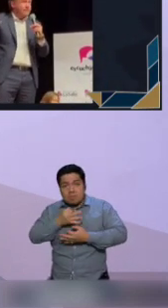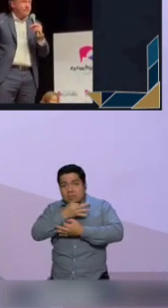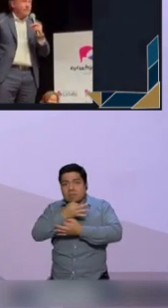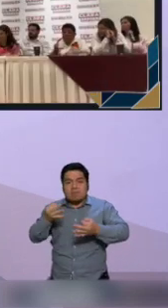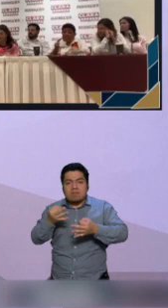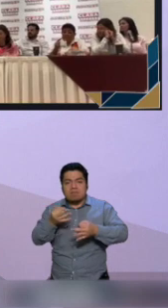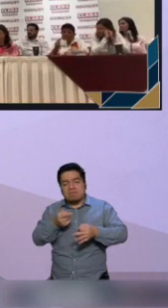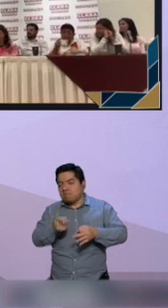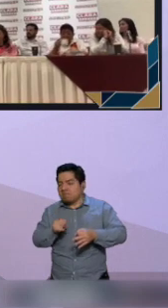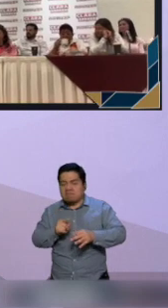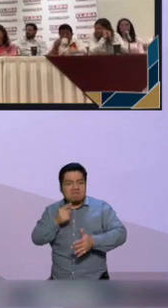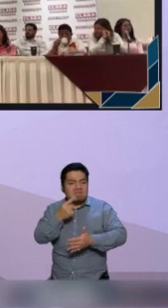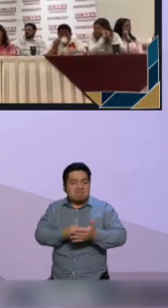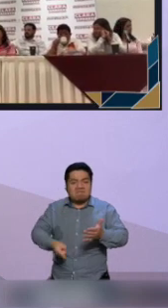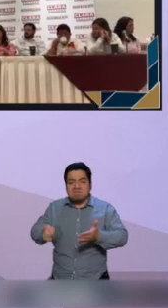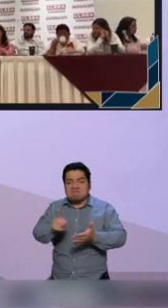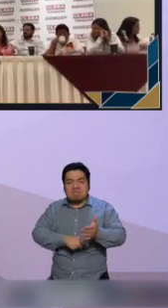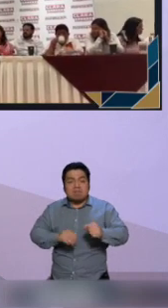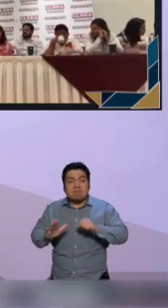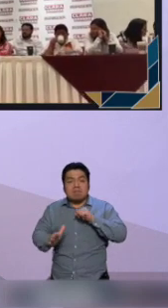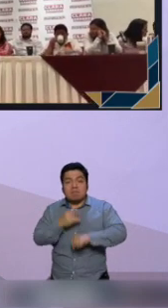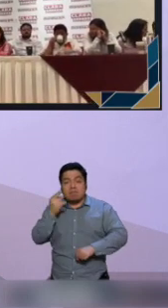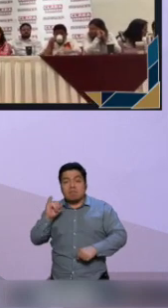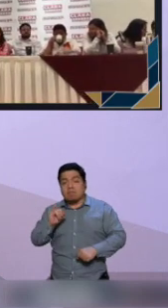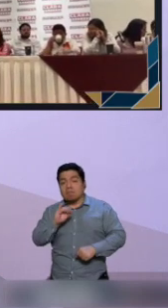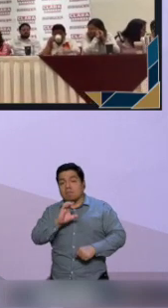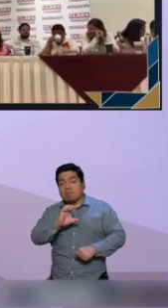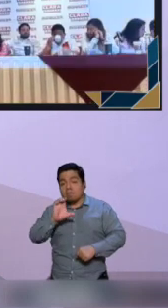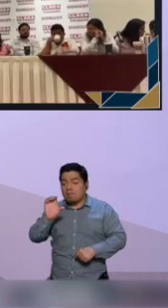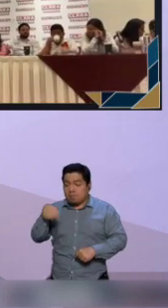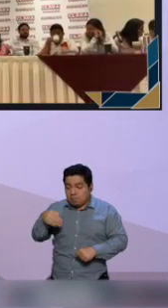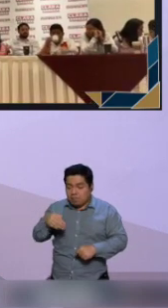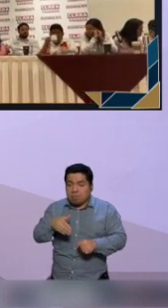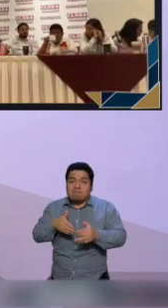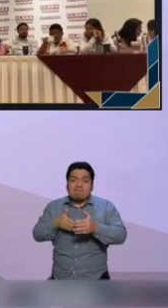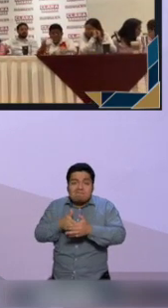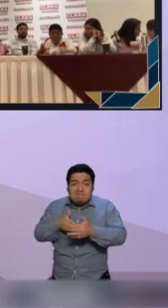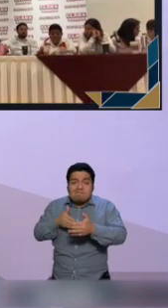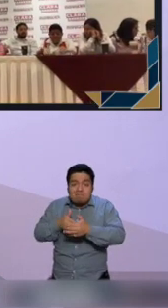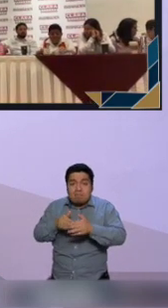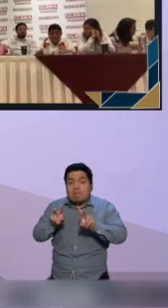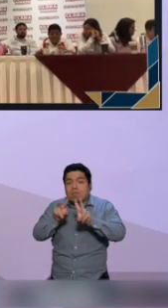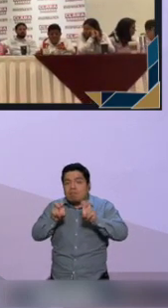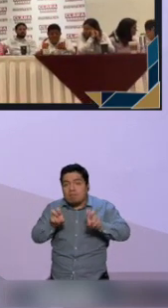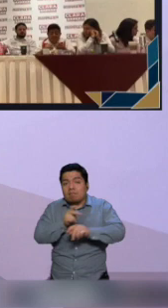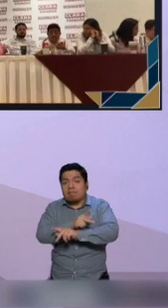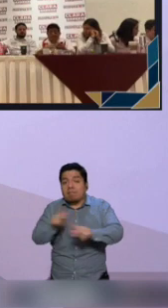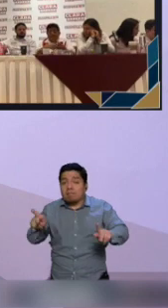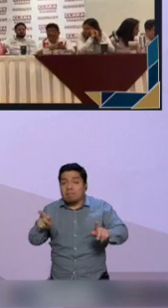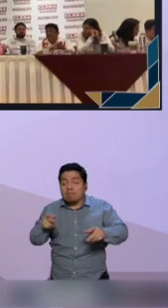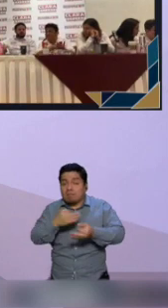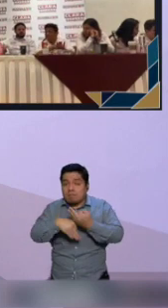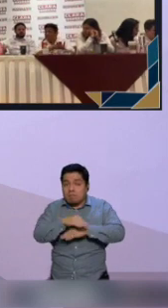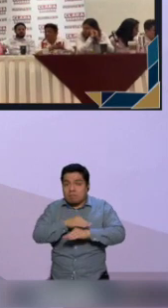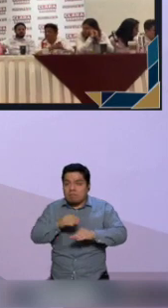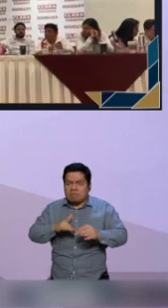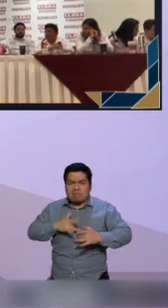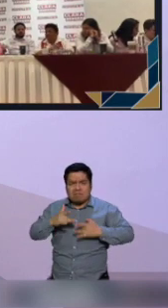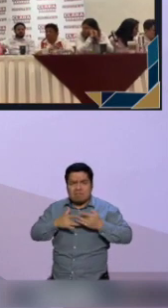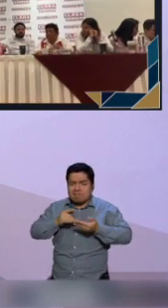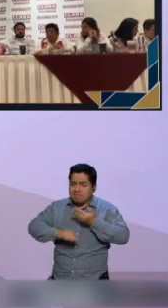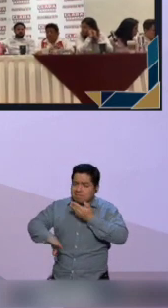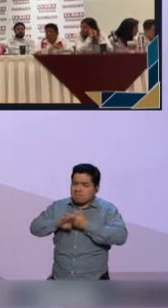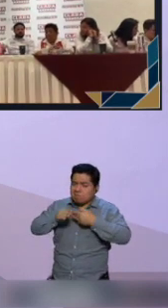La Comisión de Quejas y Denuncias que se hable de un tema de interés público y busca silenciar un